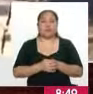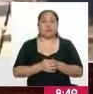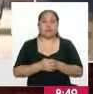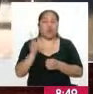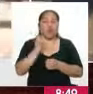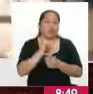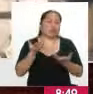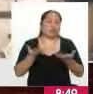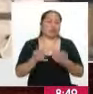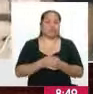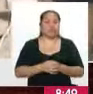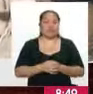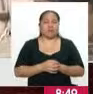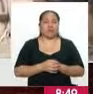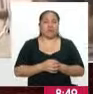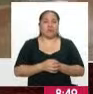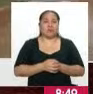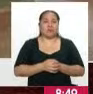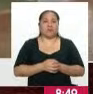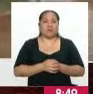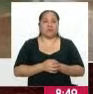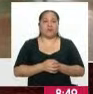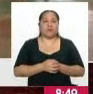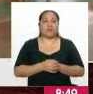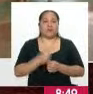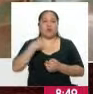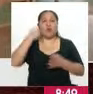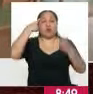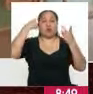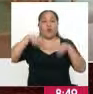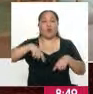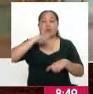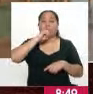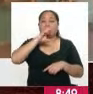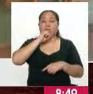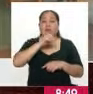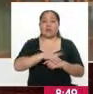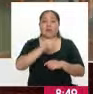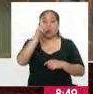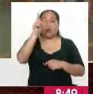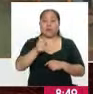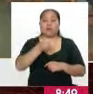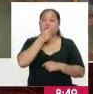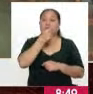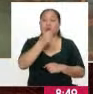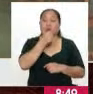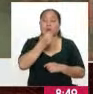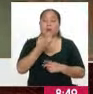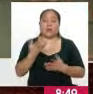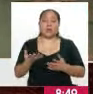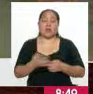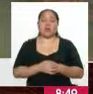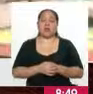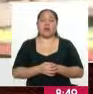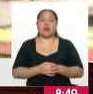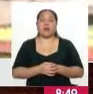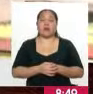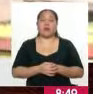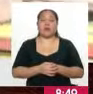No, de ninguna manera. Esto coincido con lo que señalaba uno de los entrevistados en la nota, en el sentido de que